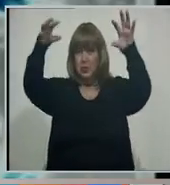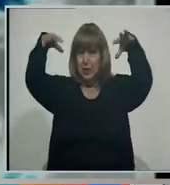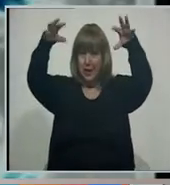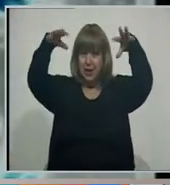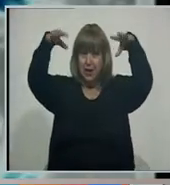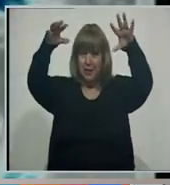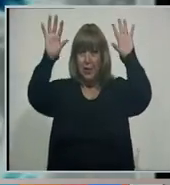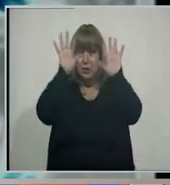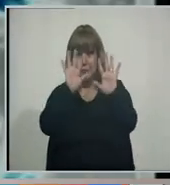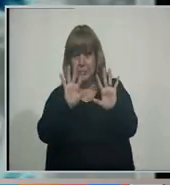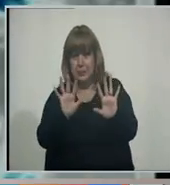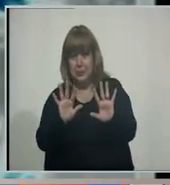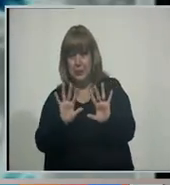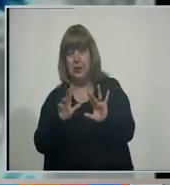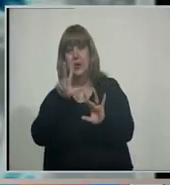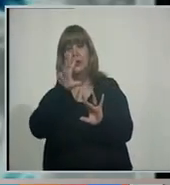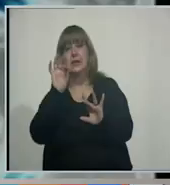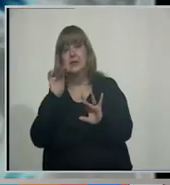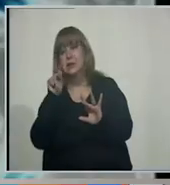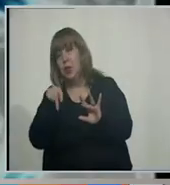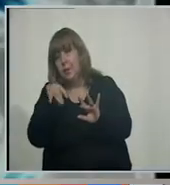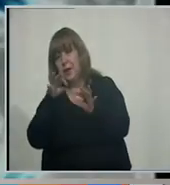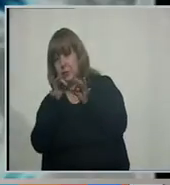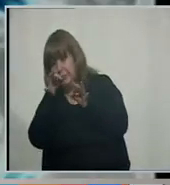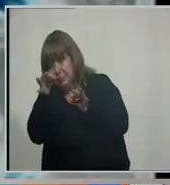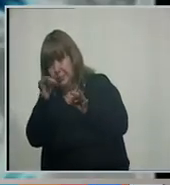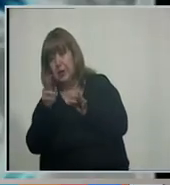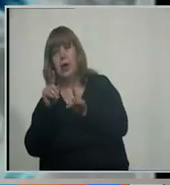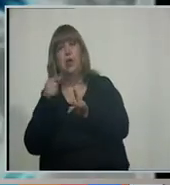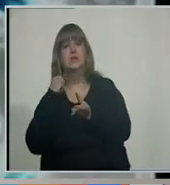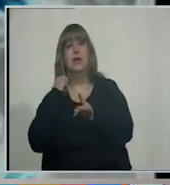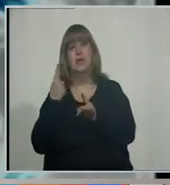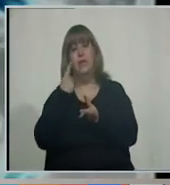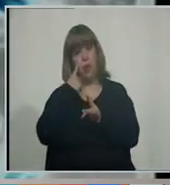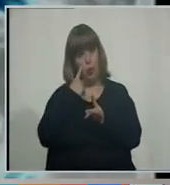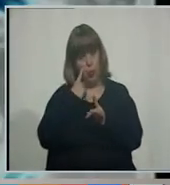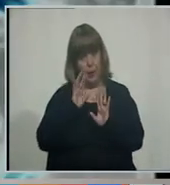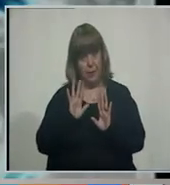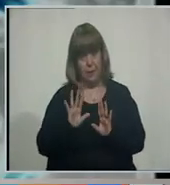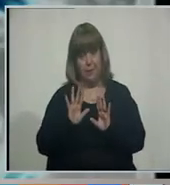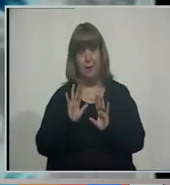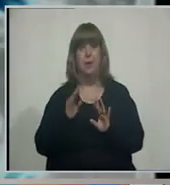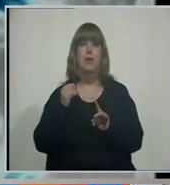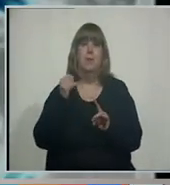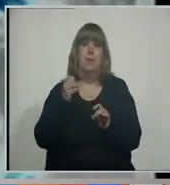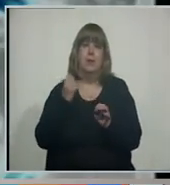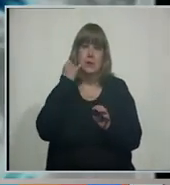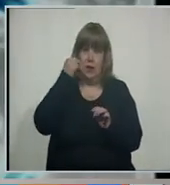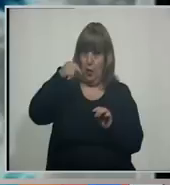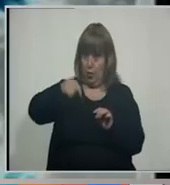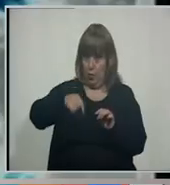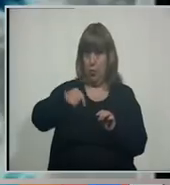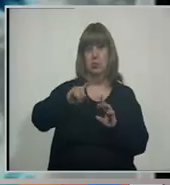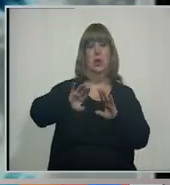de los 300 metros. Un caso parecido es el de San Rafael, así que estén atentos porque más allá de que sí, efectivamente para el día de hoy